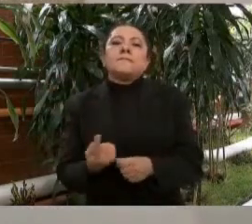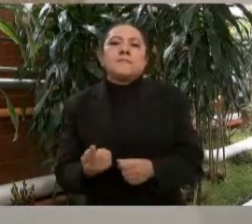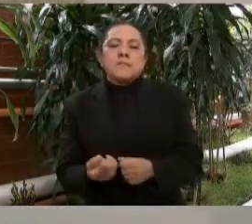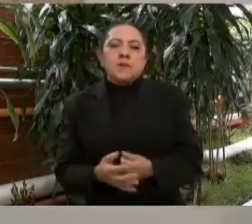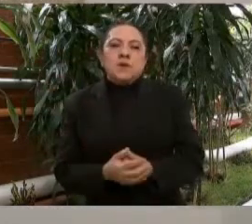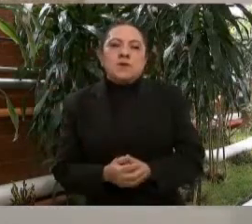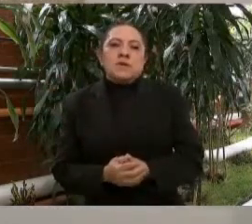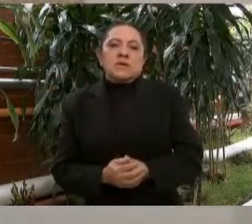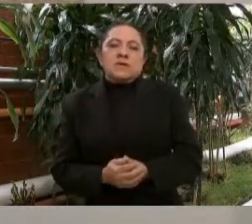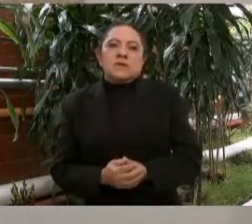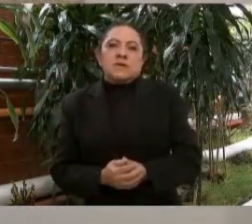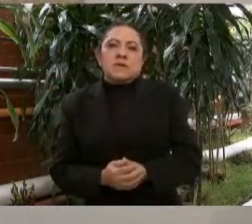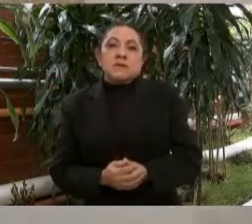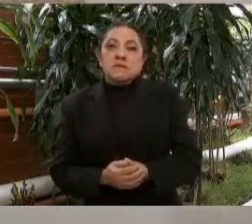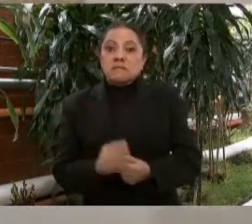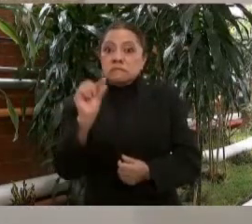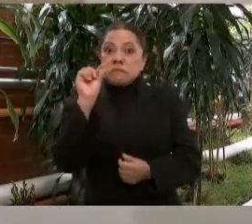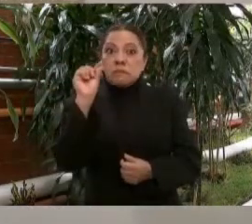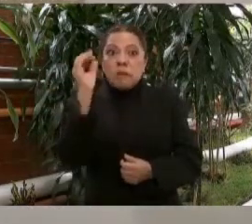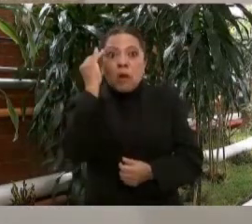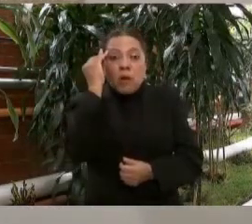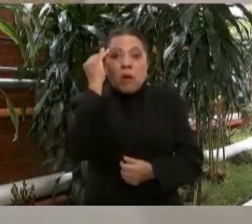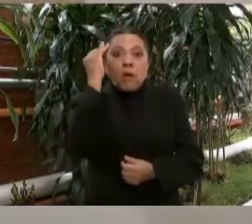porque en muy poco tiempo,